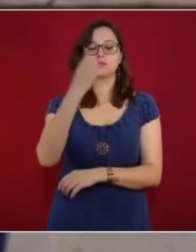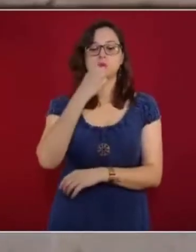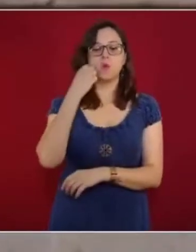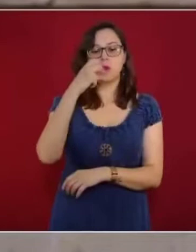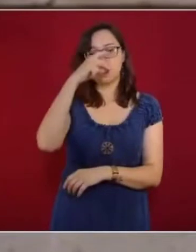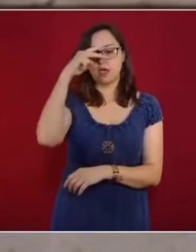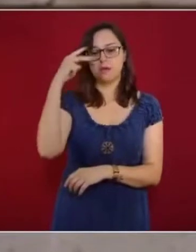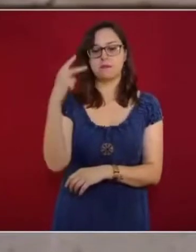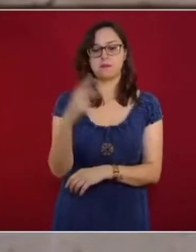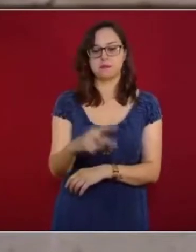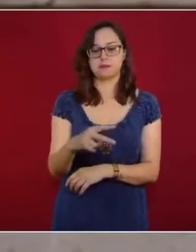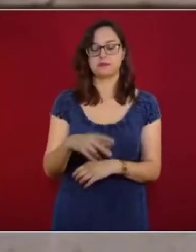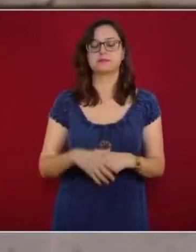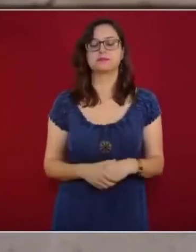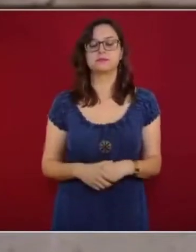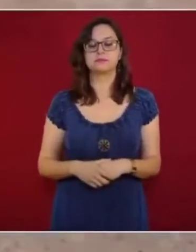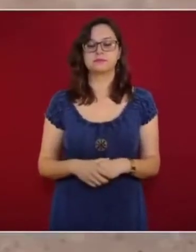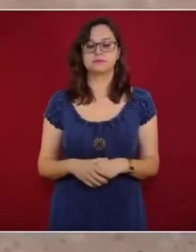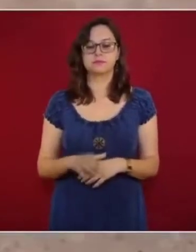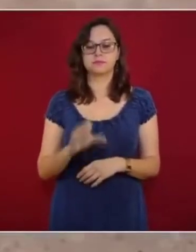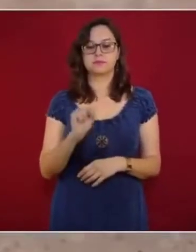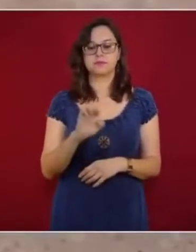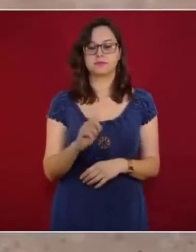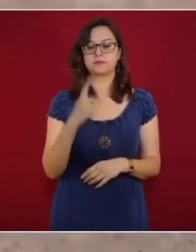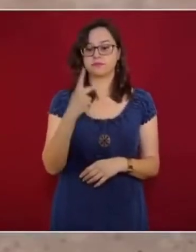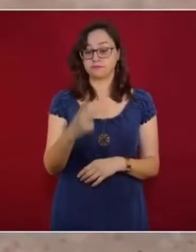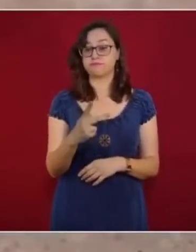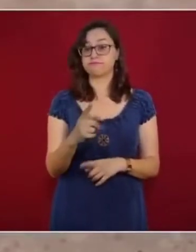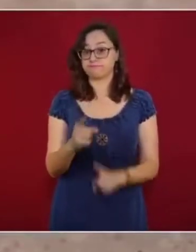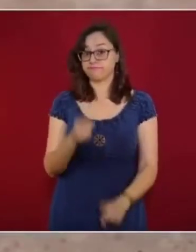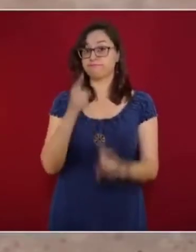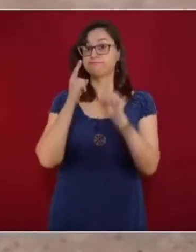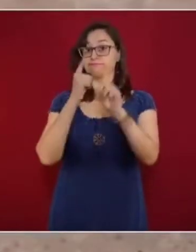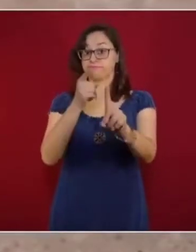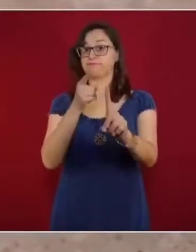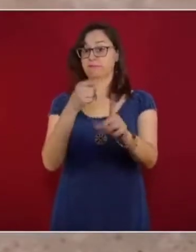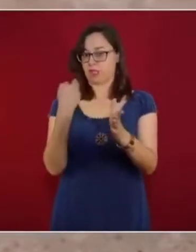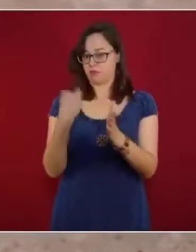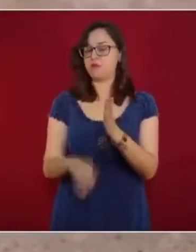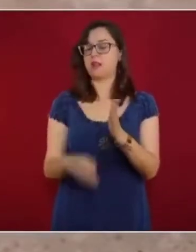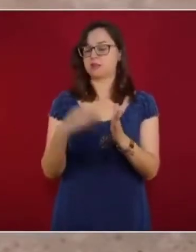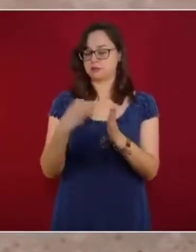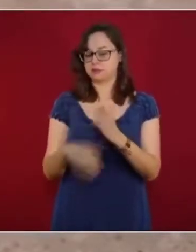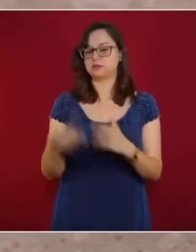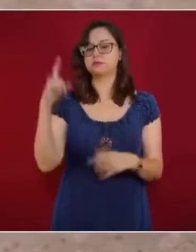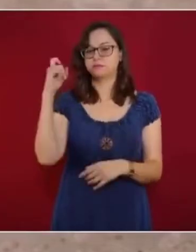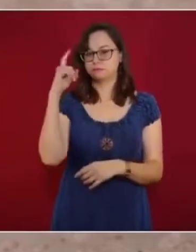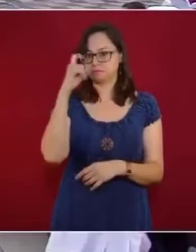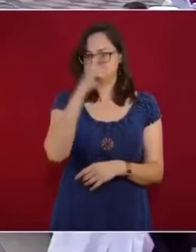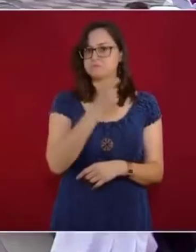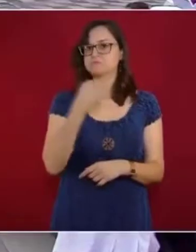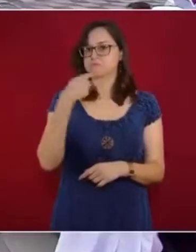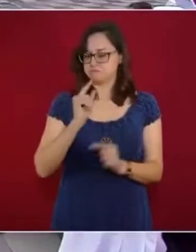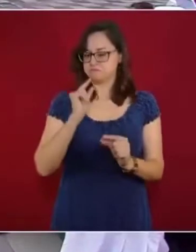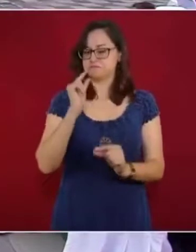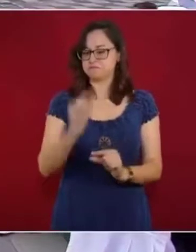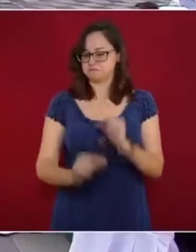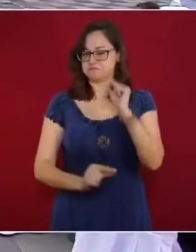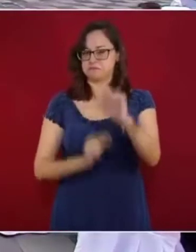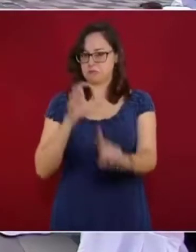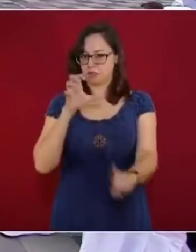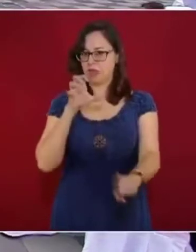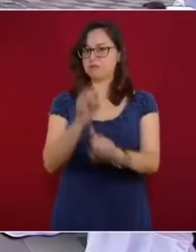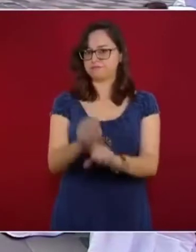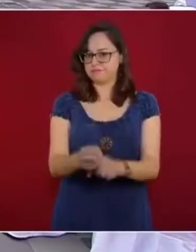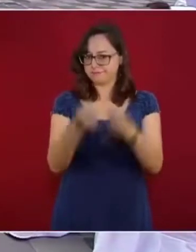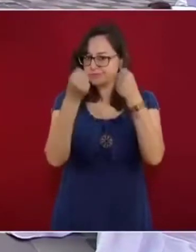Para la Secretaría de Educación Pública quedan retos por lograr, pero tenemos la certeza de lograrlos, porque contamos